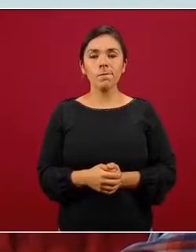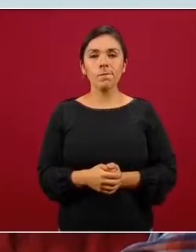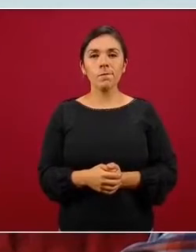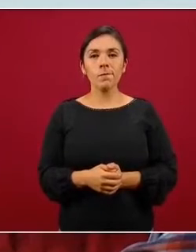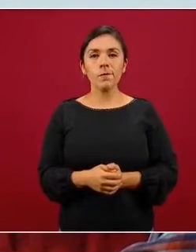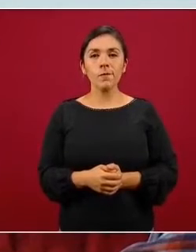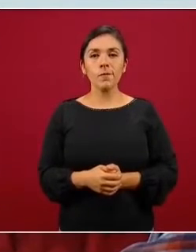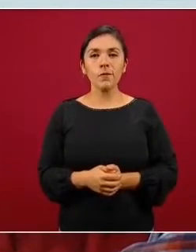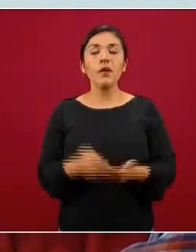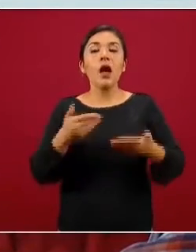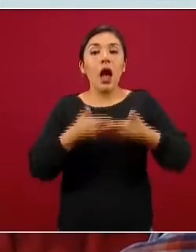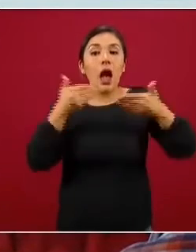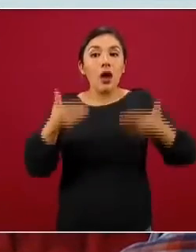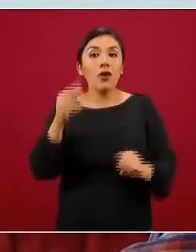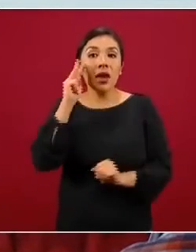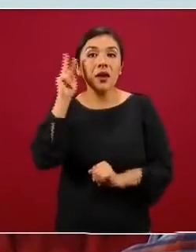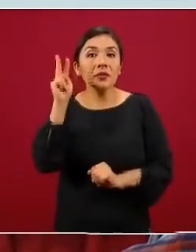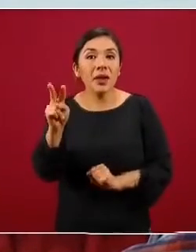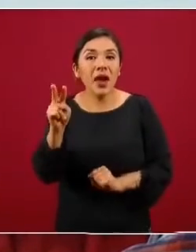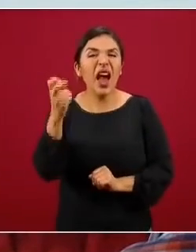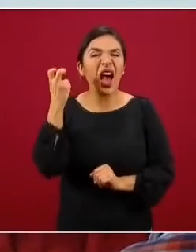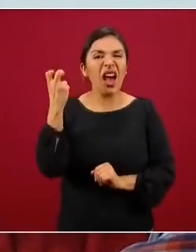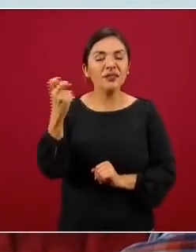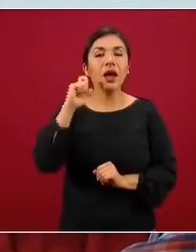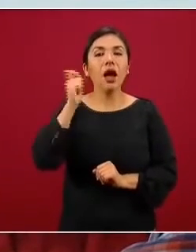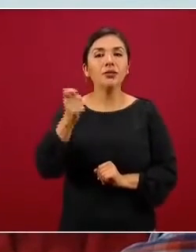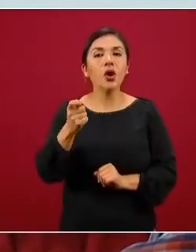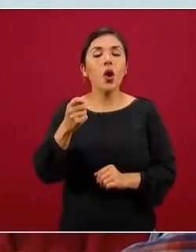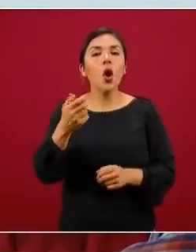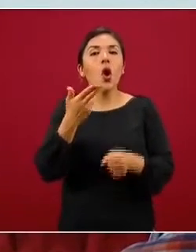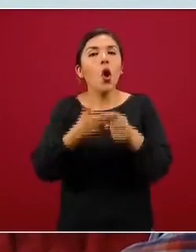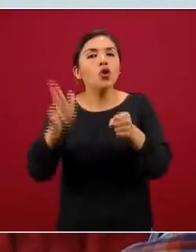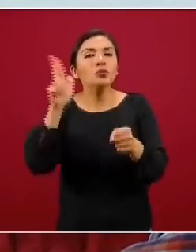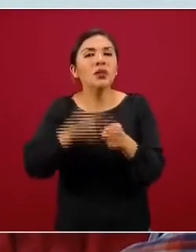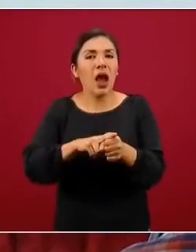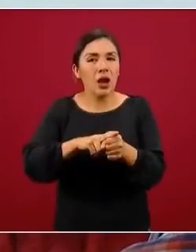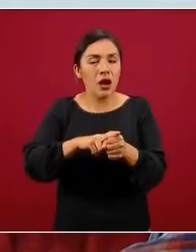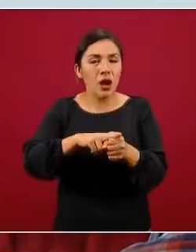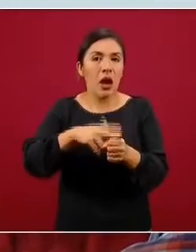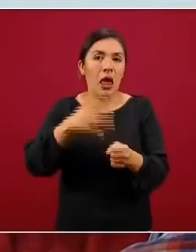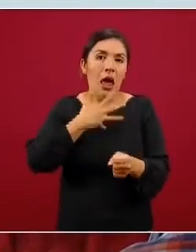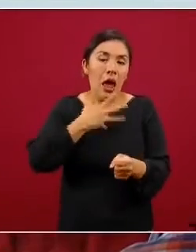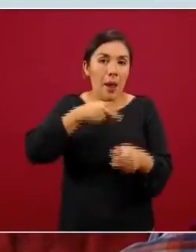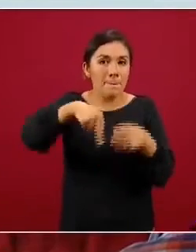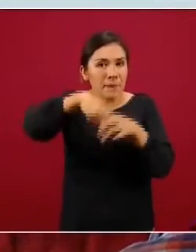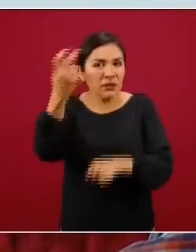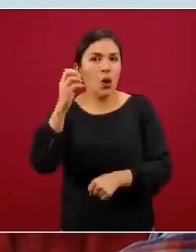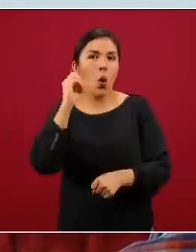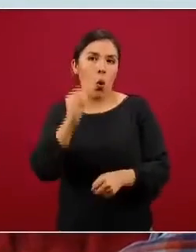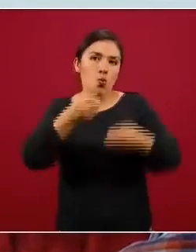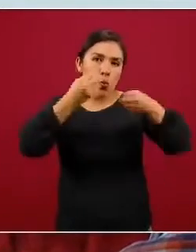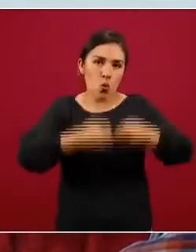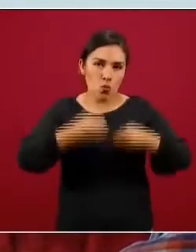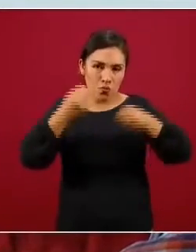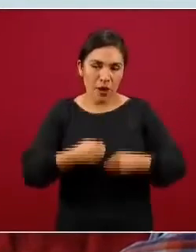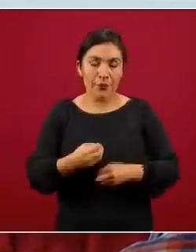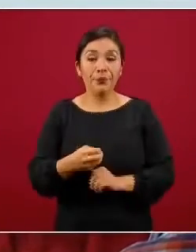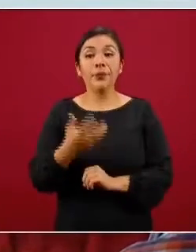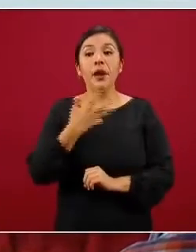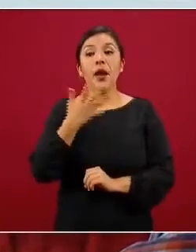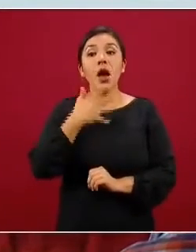Vamos a ver ahora la ocupación y disponibilidad hospitalaria, la presentamos todos los días también, 95